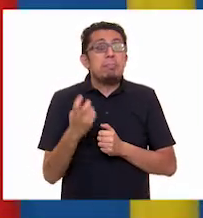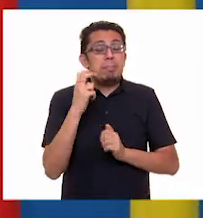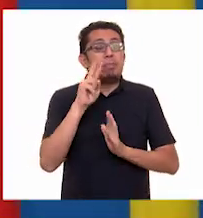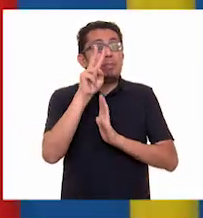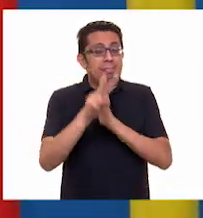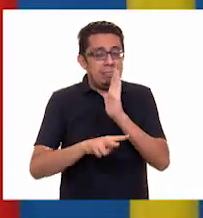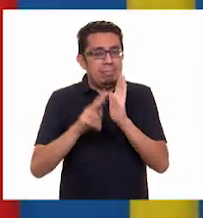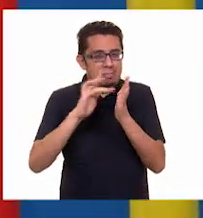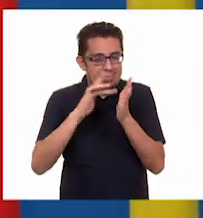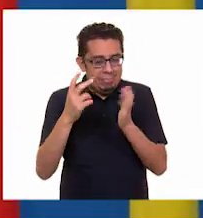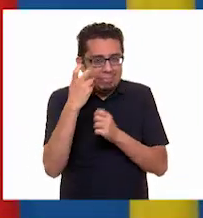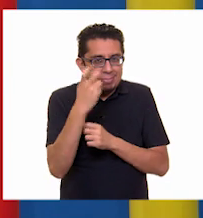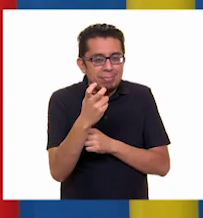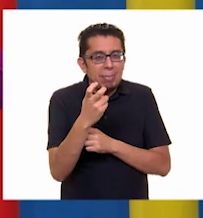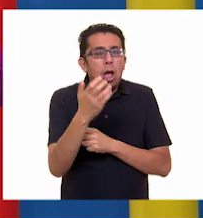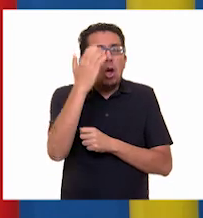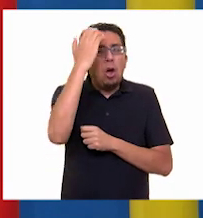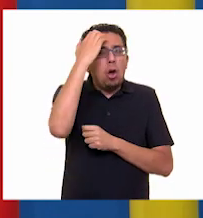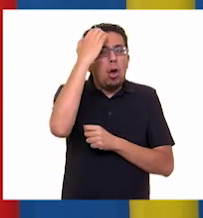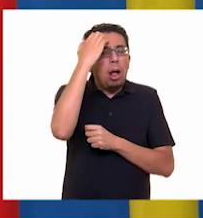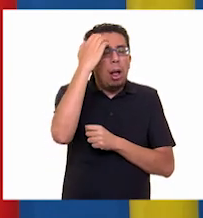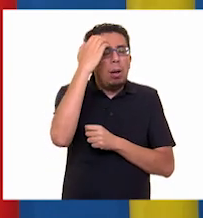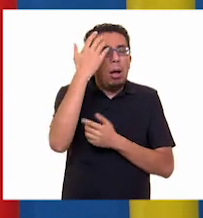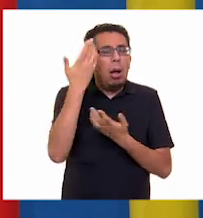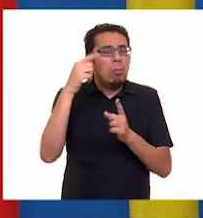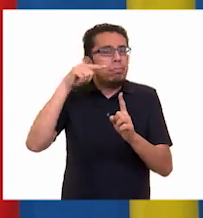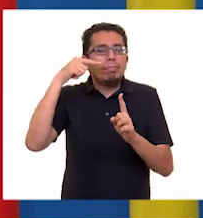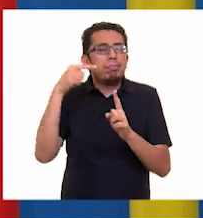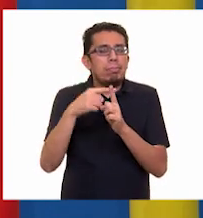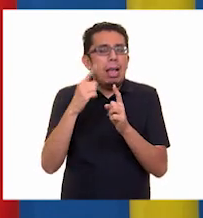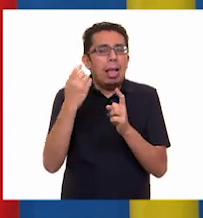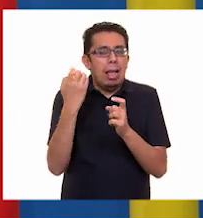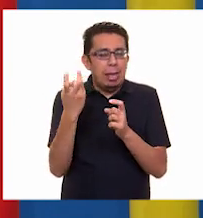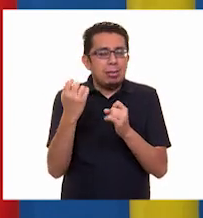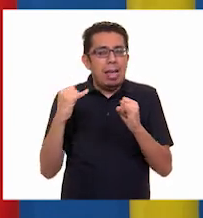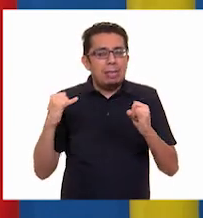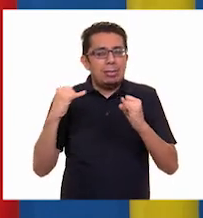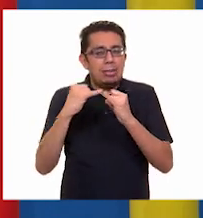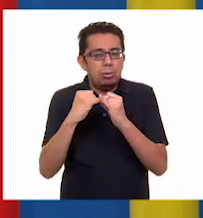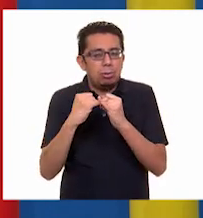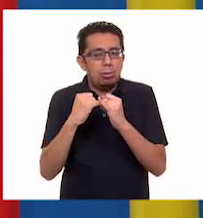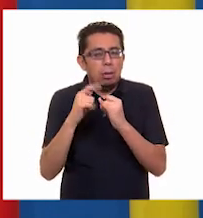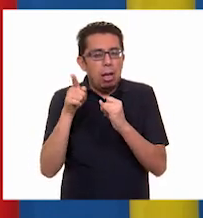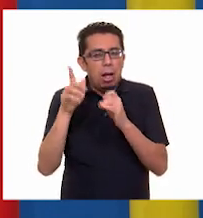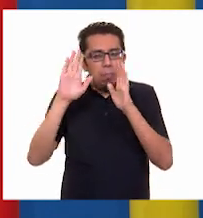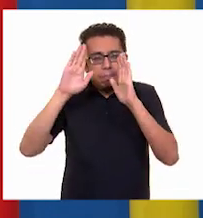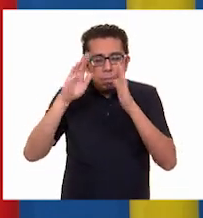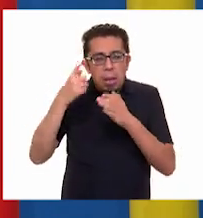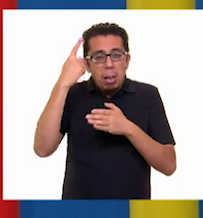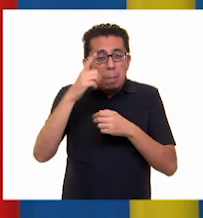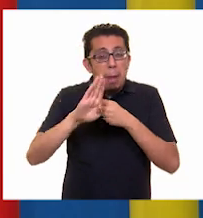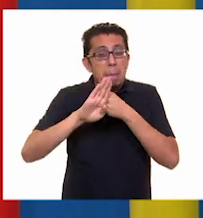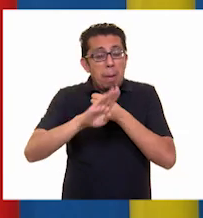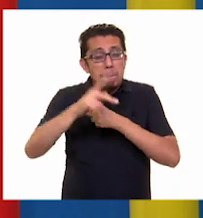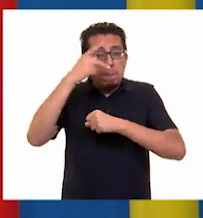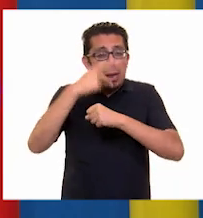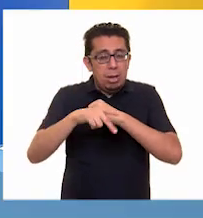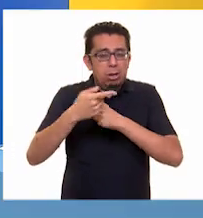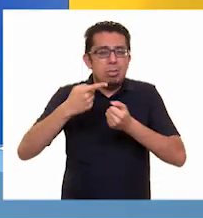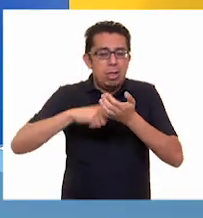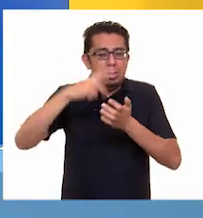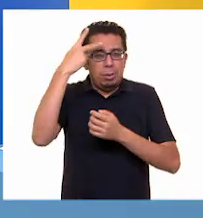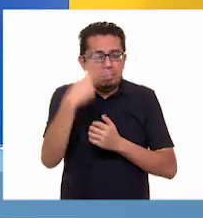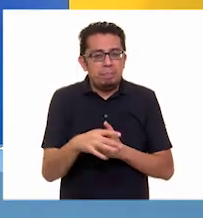conocimos sobre las principales funciones de la institución que se ocupa de la prevención de los riesgos en nuestro país.